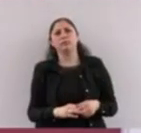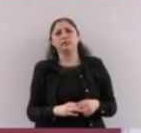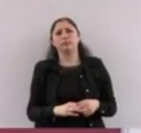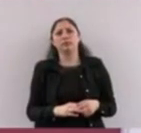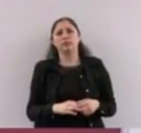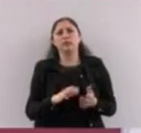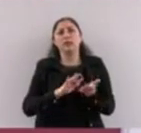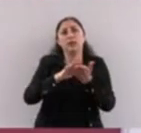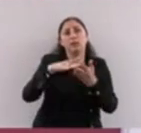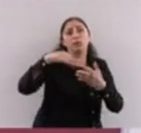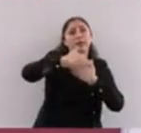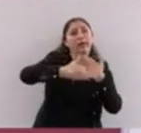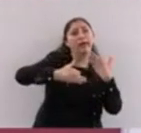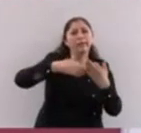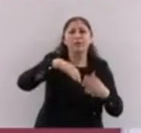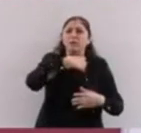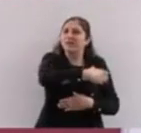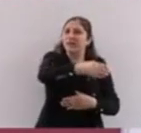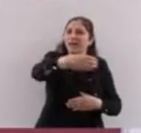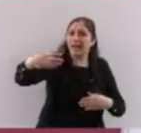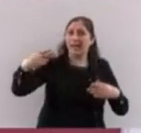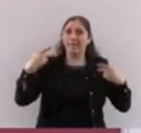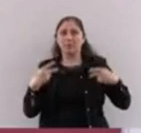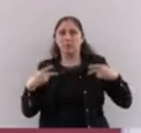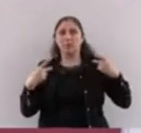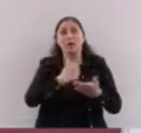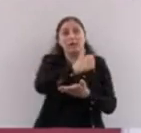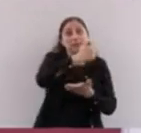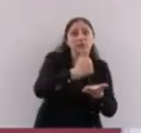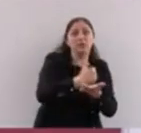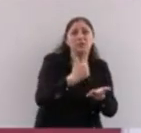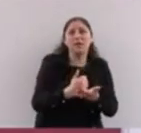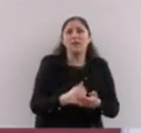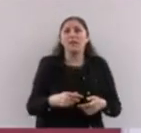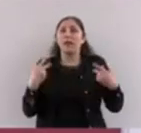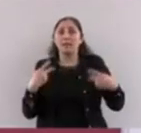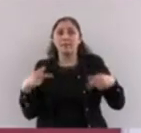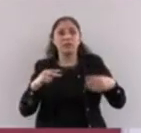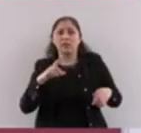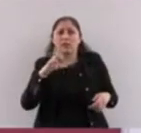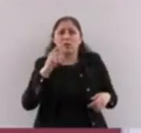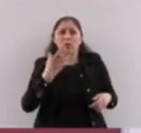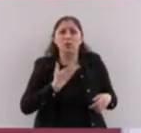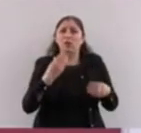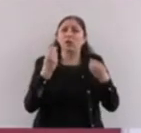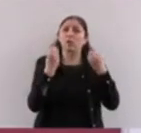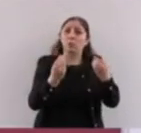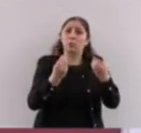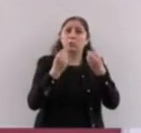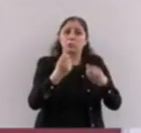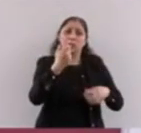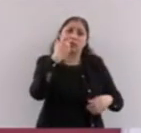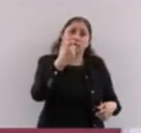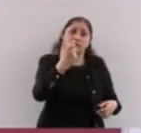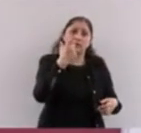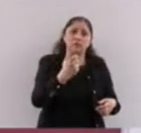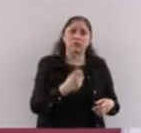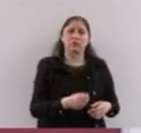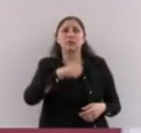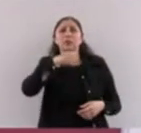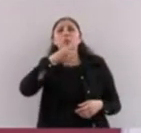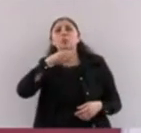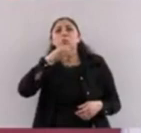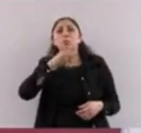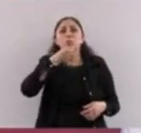a las personas del campo, a las personas de la ciudad, al que menos tiene, al que por su condición de edad como